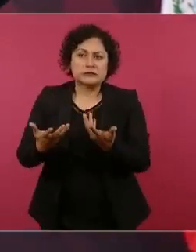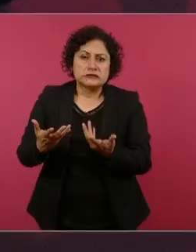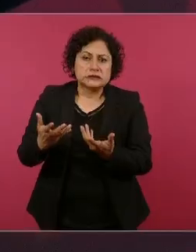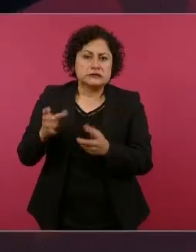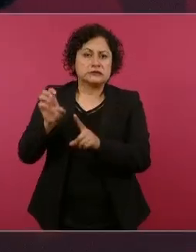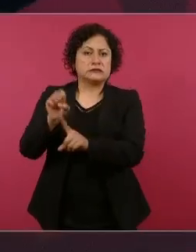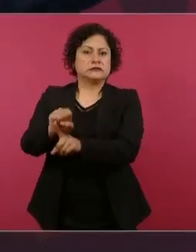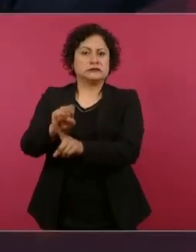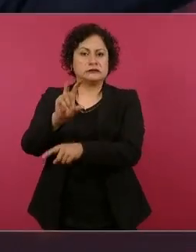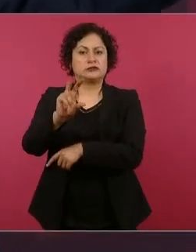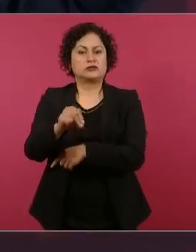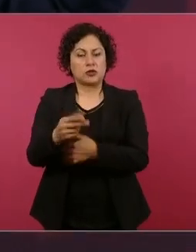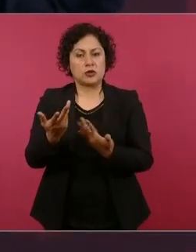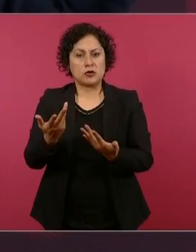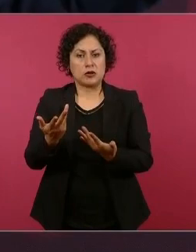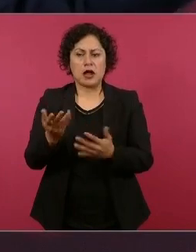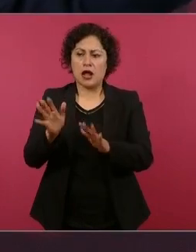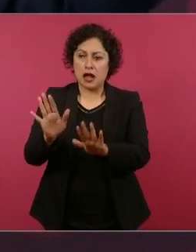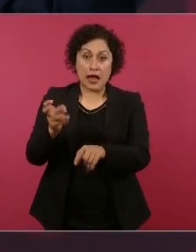lo sepan.